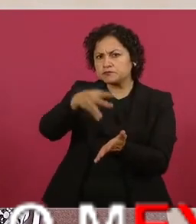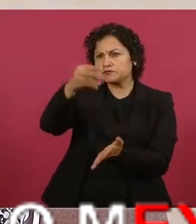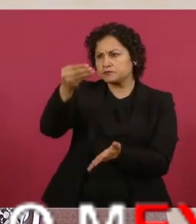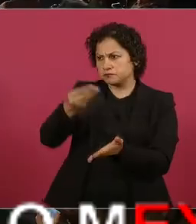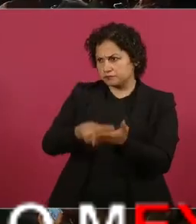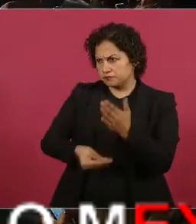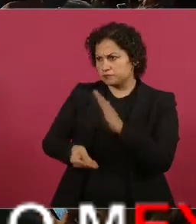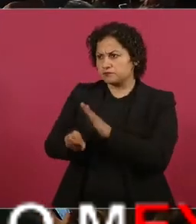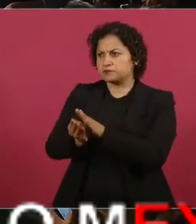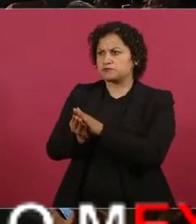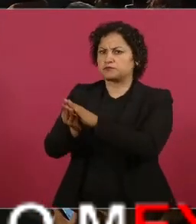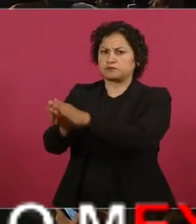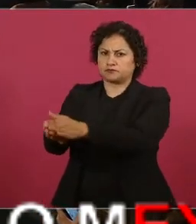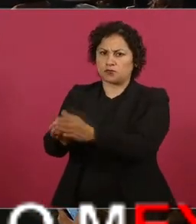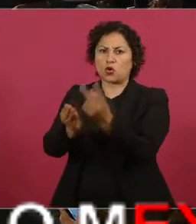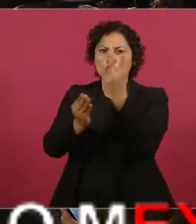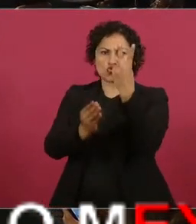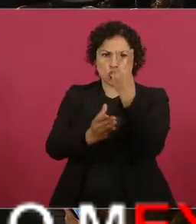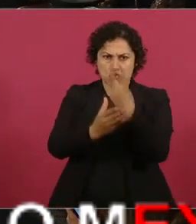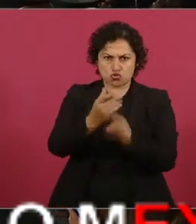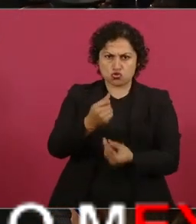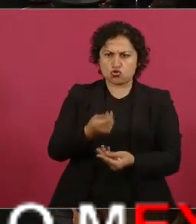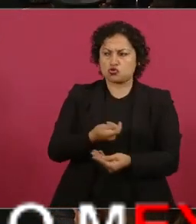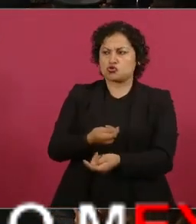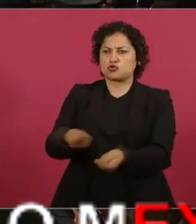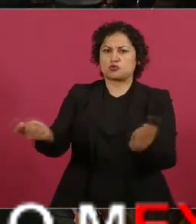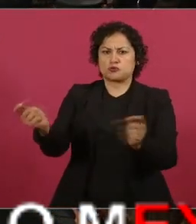y el acuerdo del Congreso. Sí,